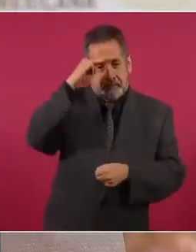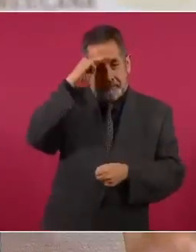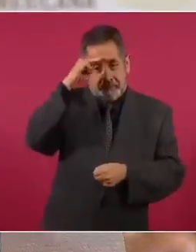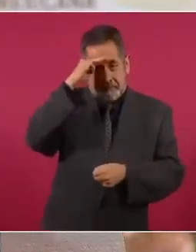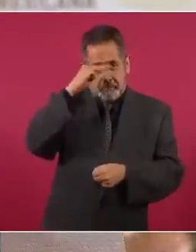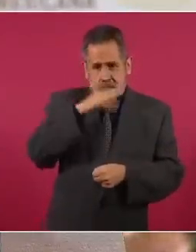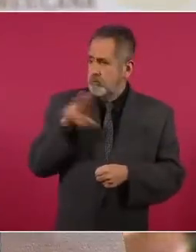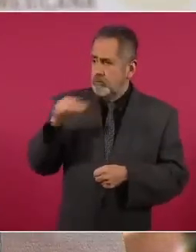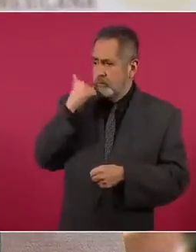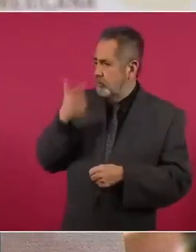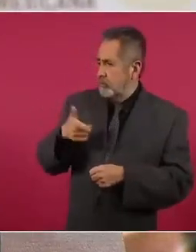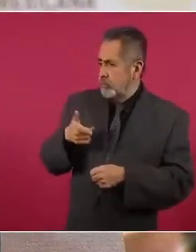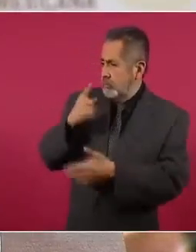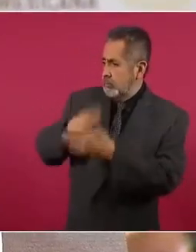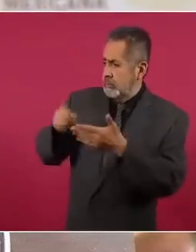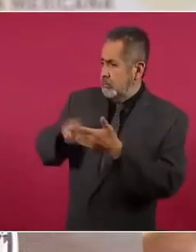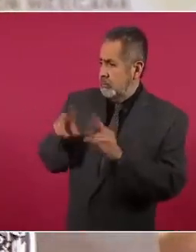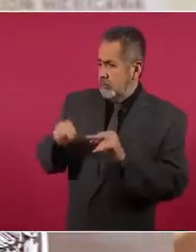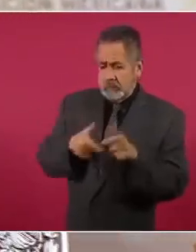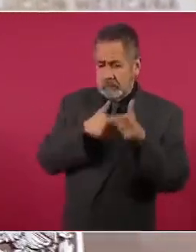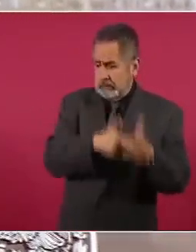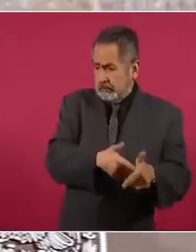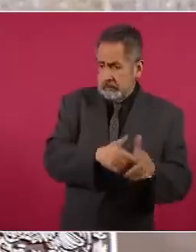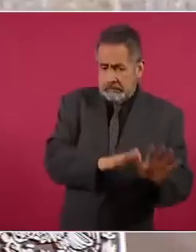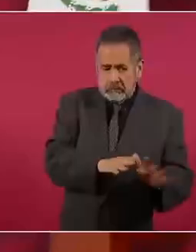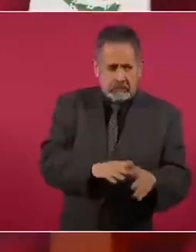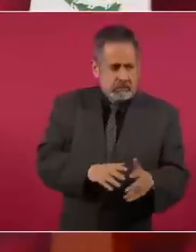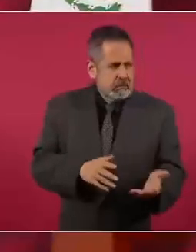y no es que es demócrata,